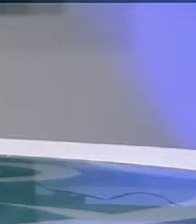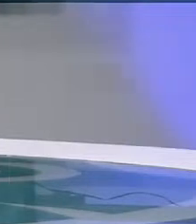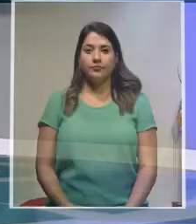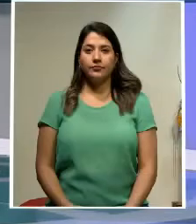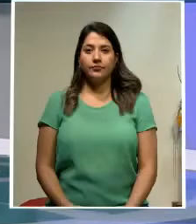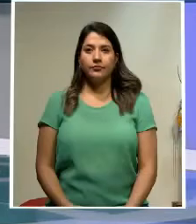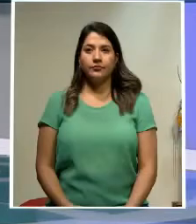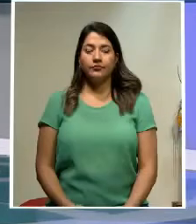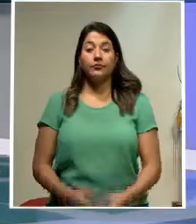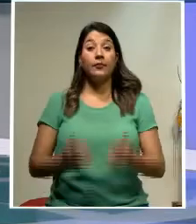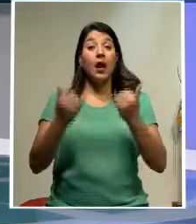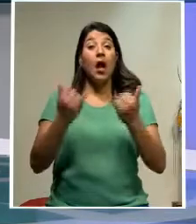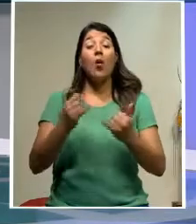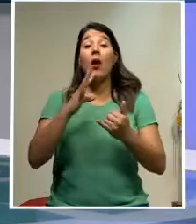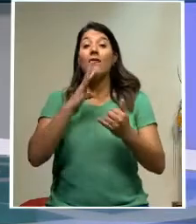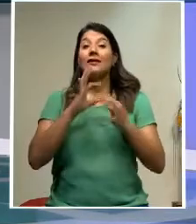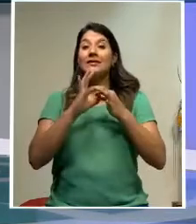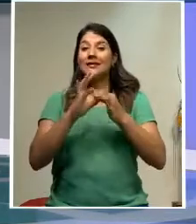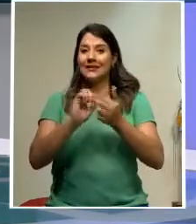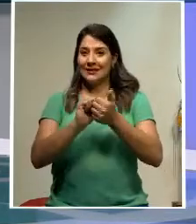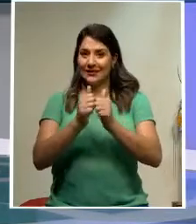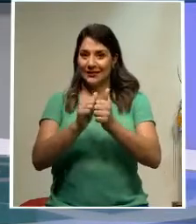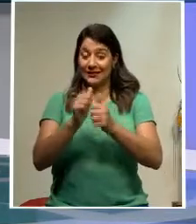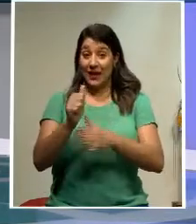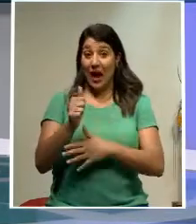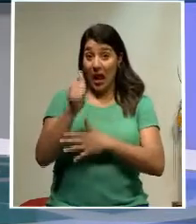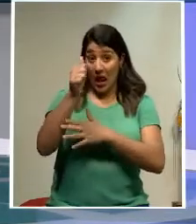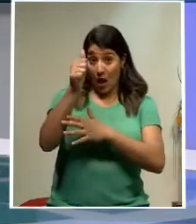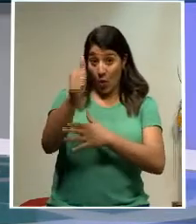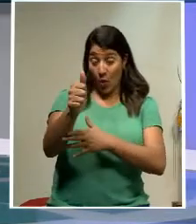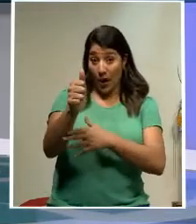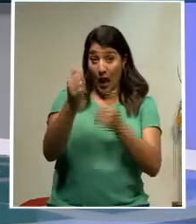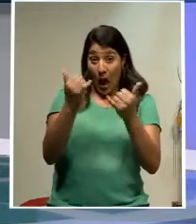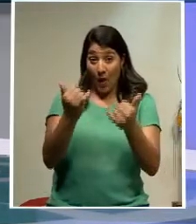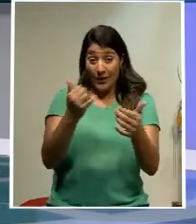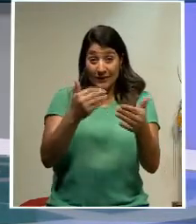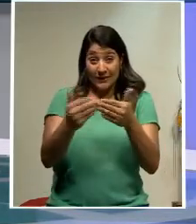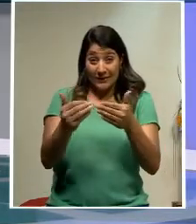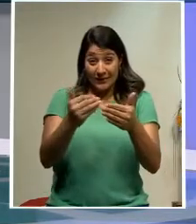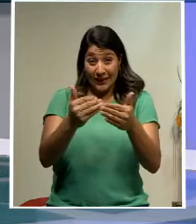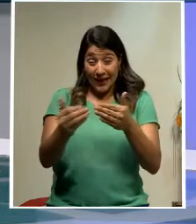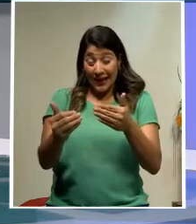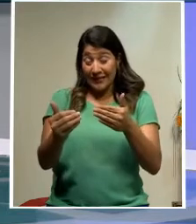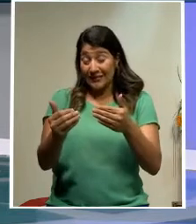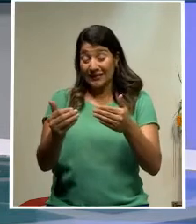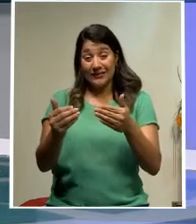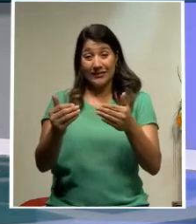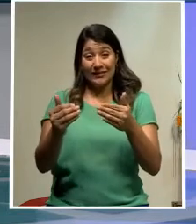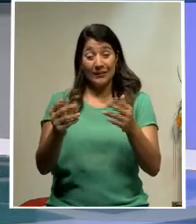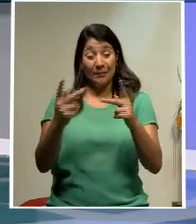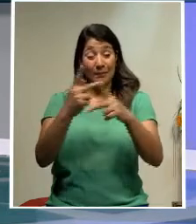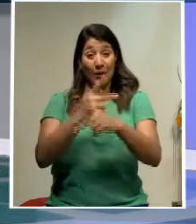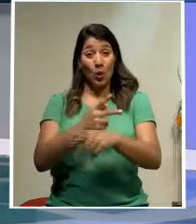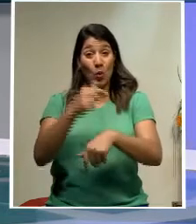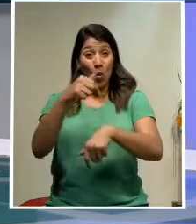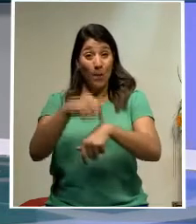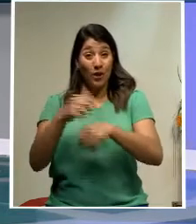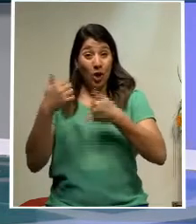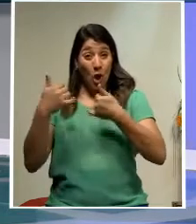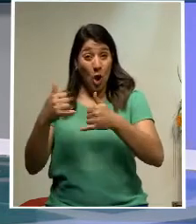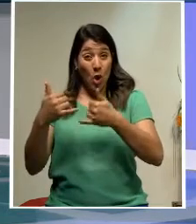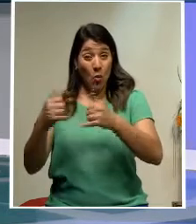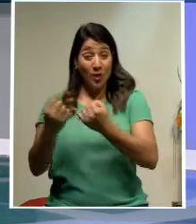Vamos a los deportes. Alajuelense está a las puertas de su peor racha de partidos sin